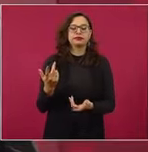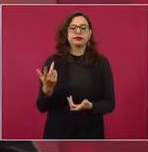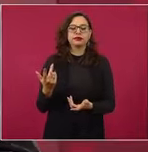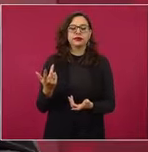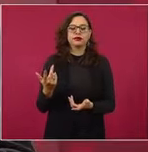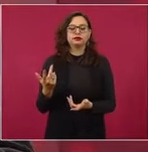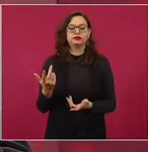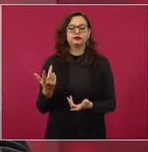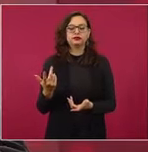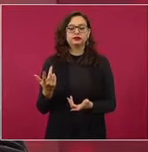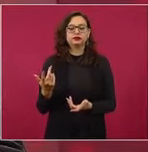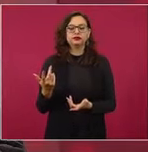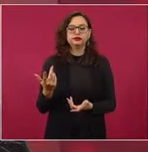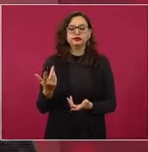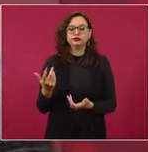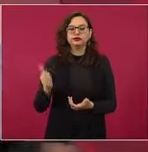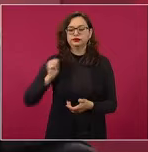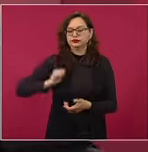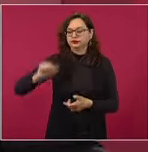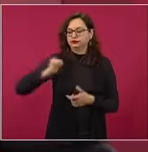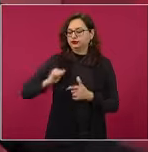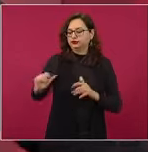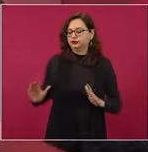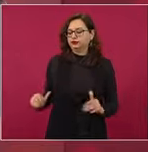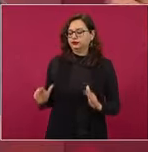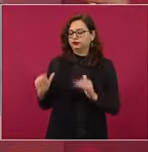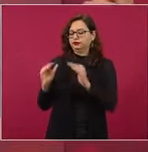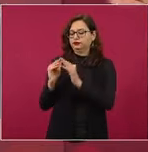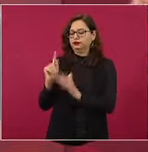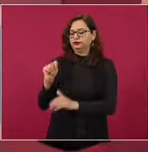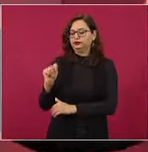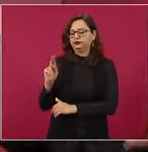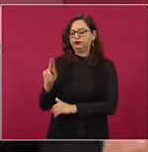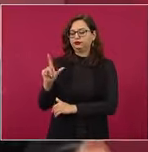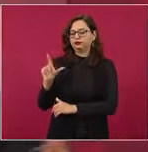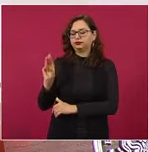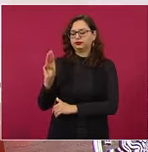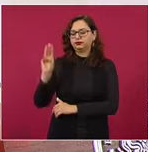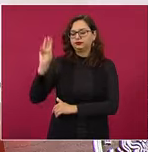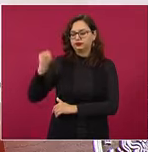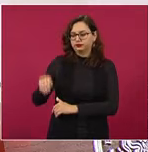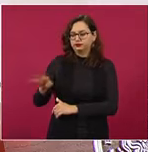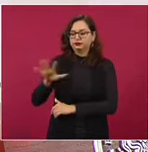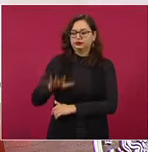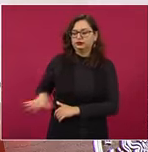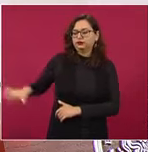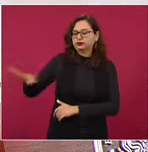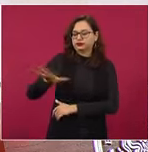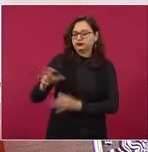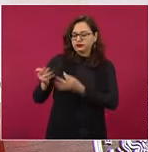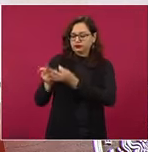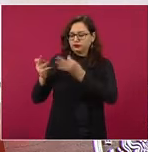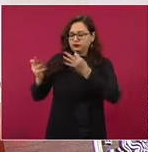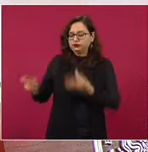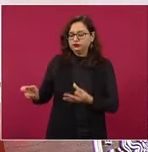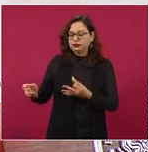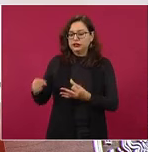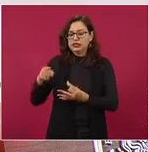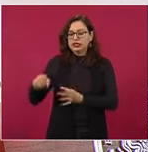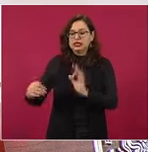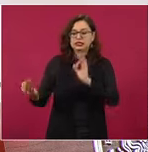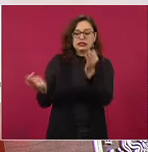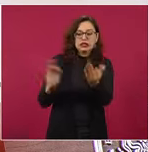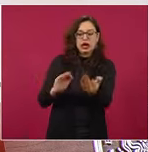la zona arqueológica de Tulum con unos terrenos que se